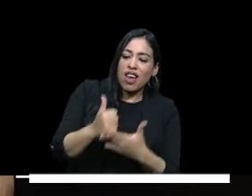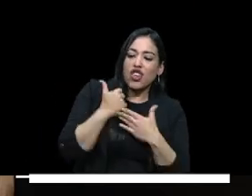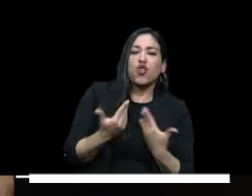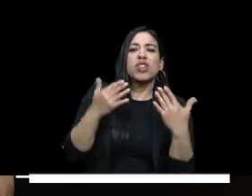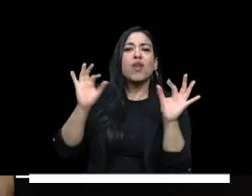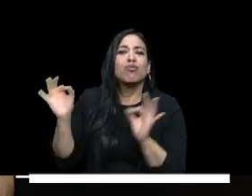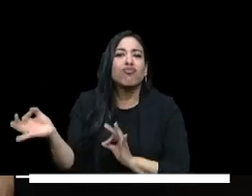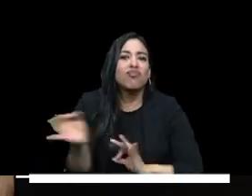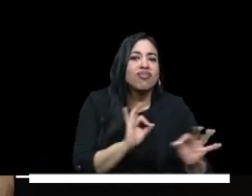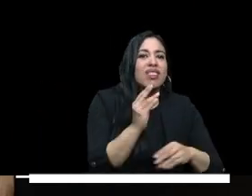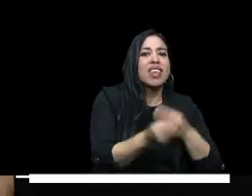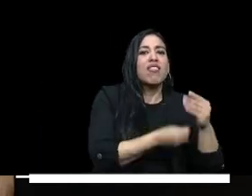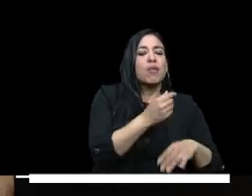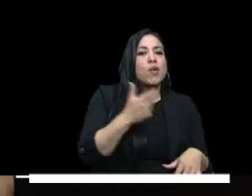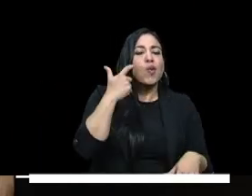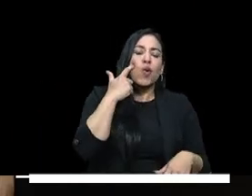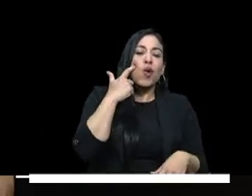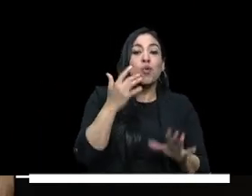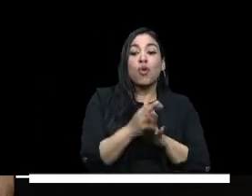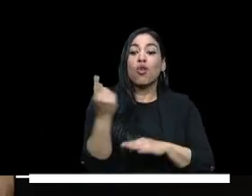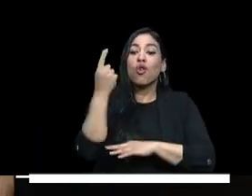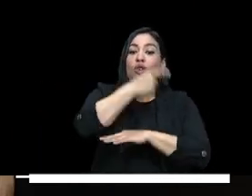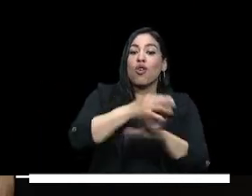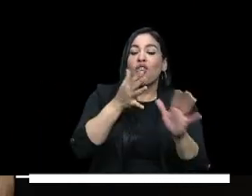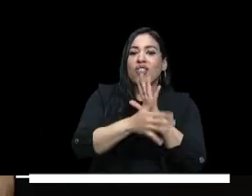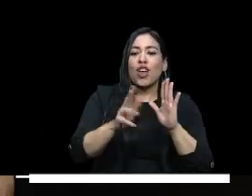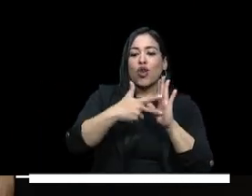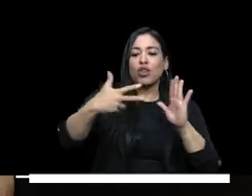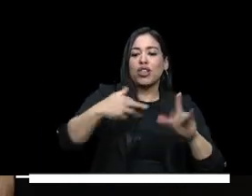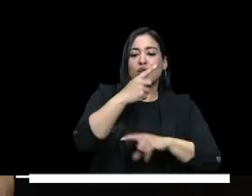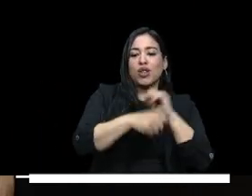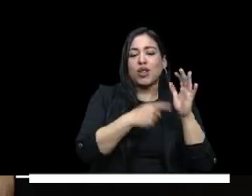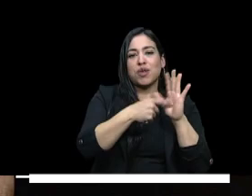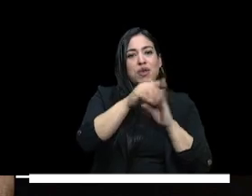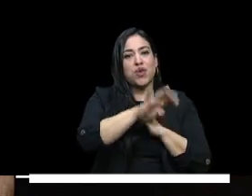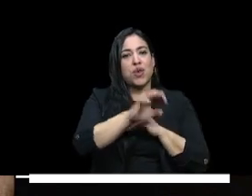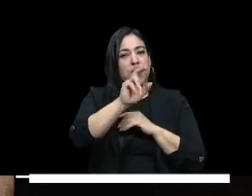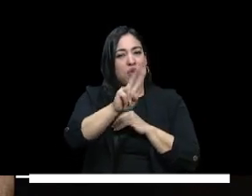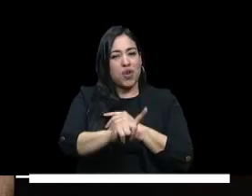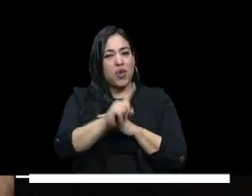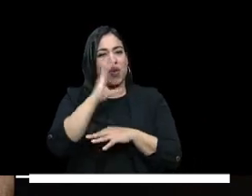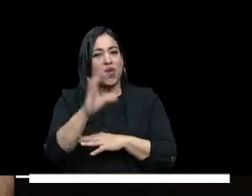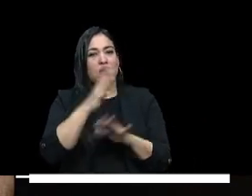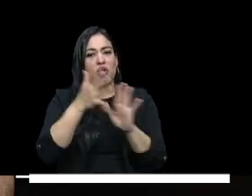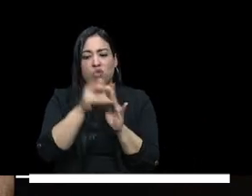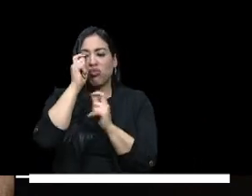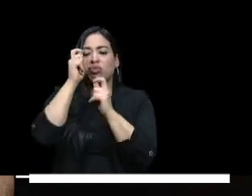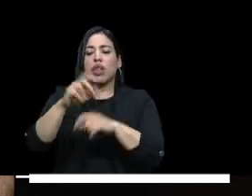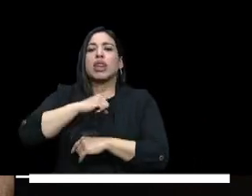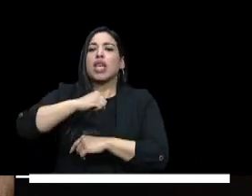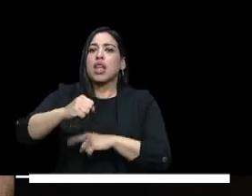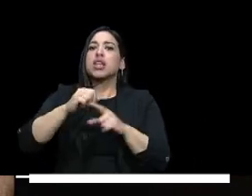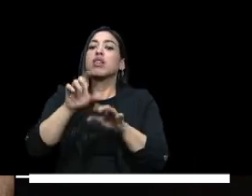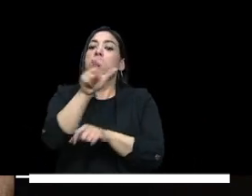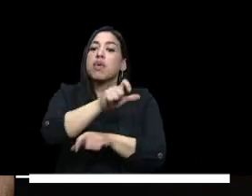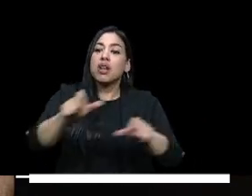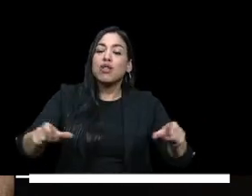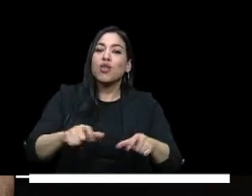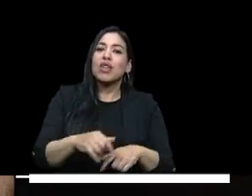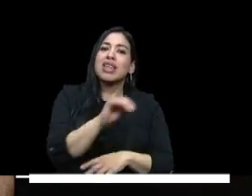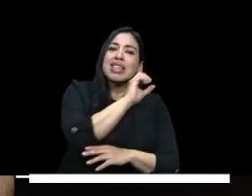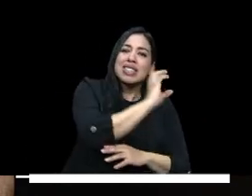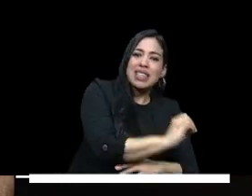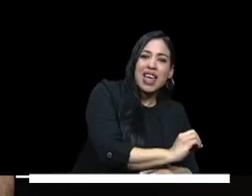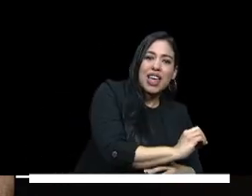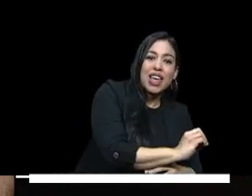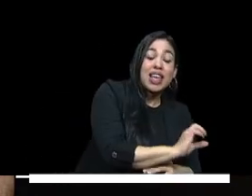organizar los avances que tenemos hoy la constitución de 1991 otorga el derecho a la población entre